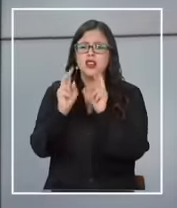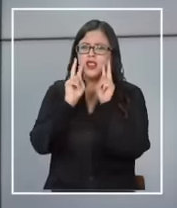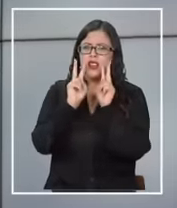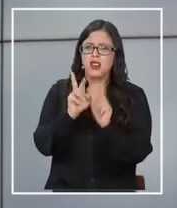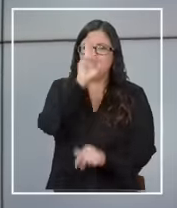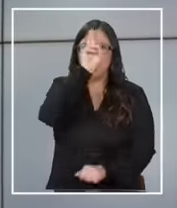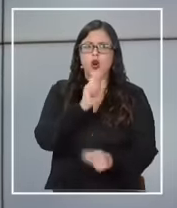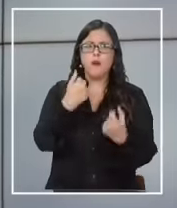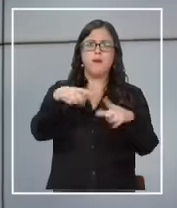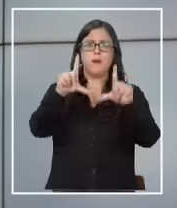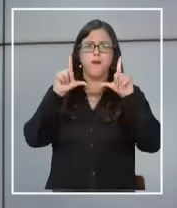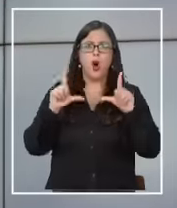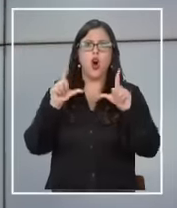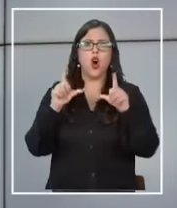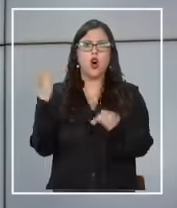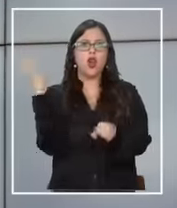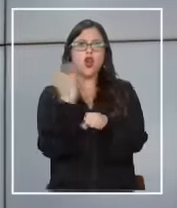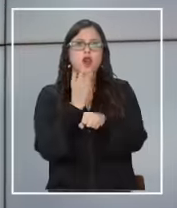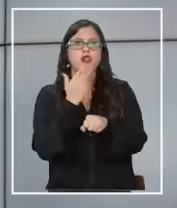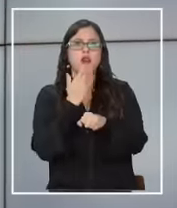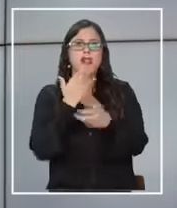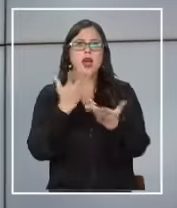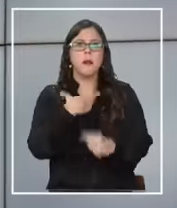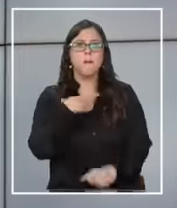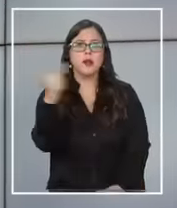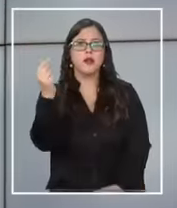protagónico en el atraco y en la fuga.